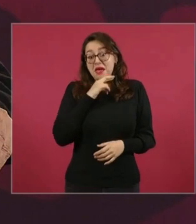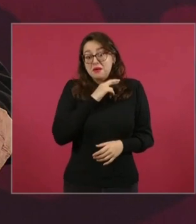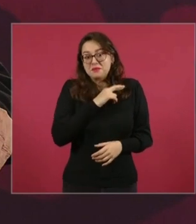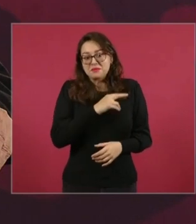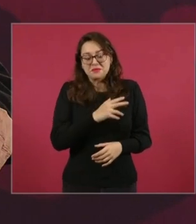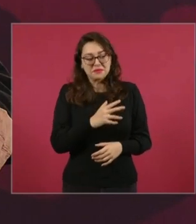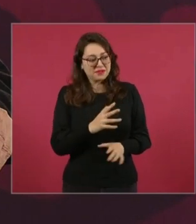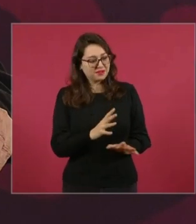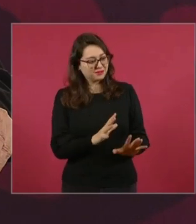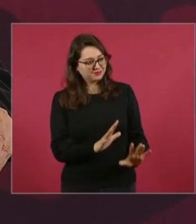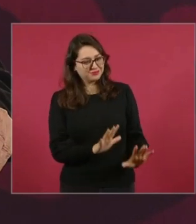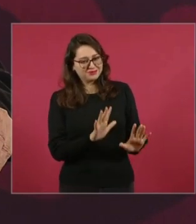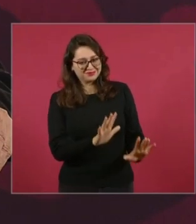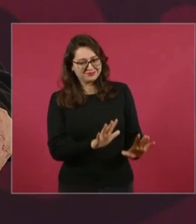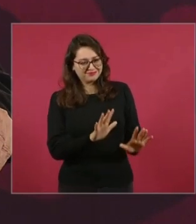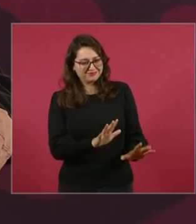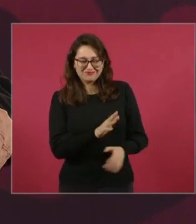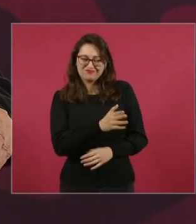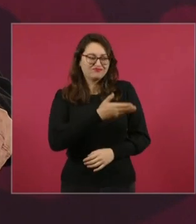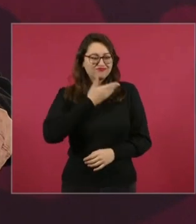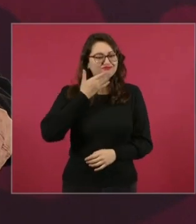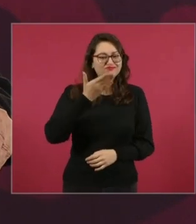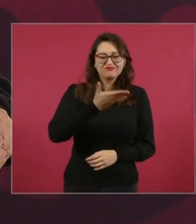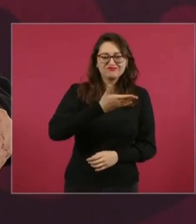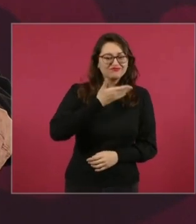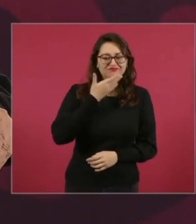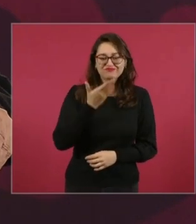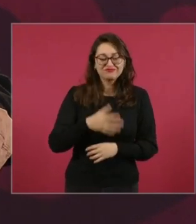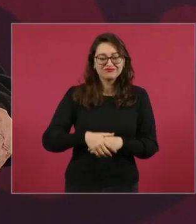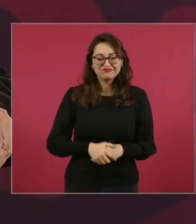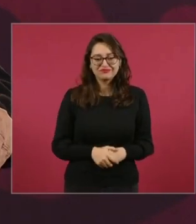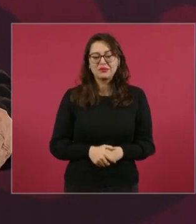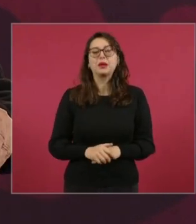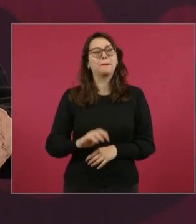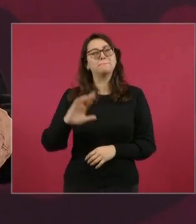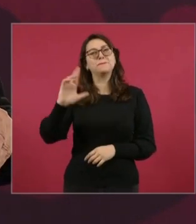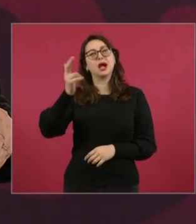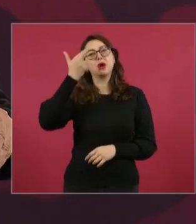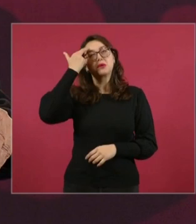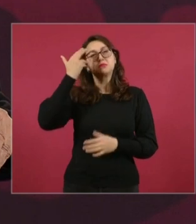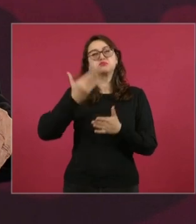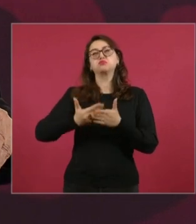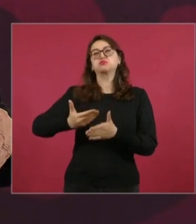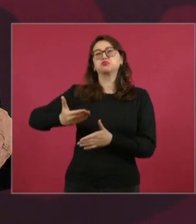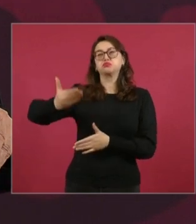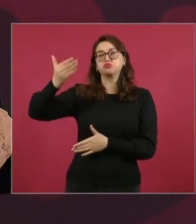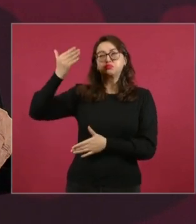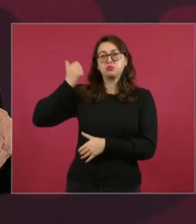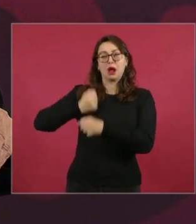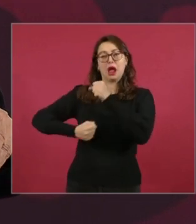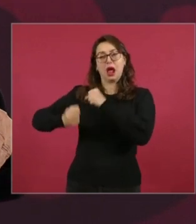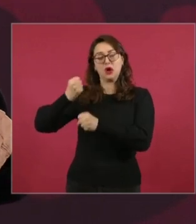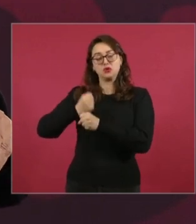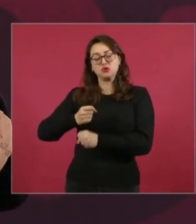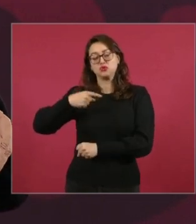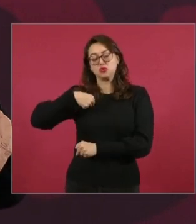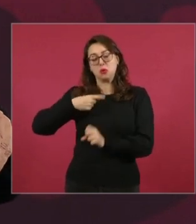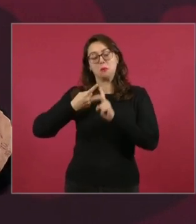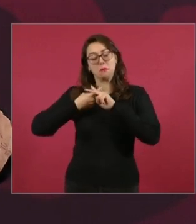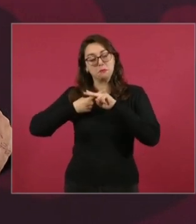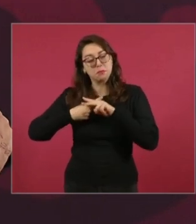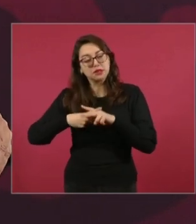Entonces, yo recuerdo que en una ocasión, cuando empecé como dirigente allá en Acajuca,